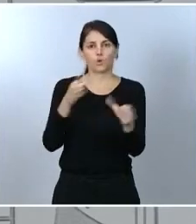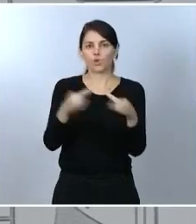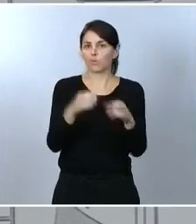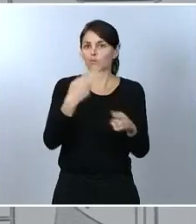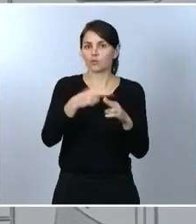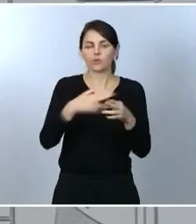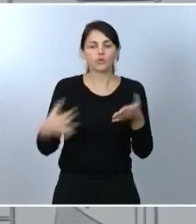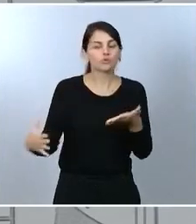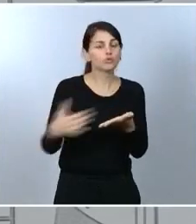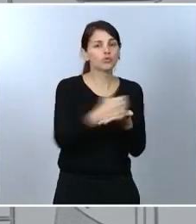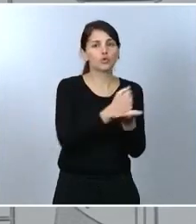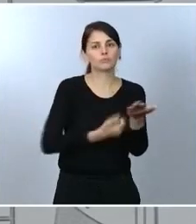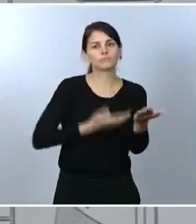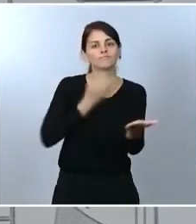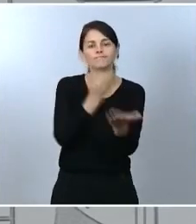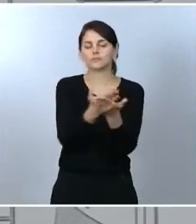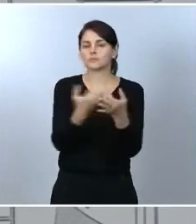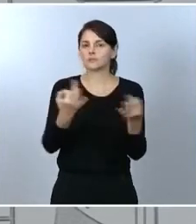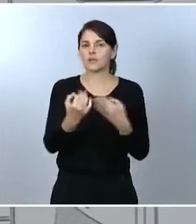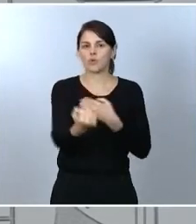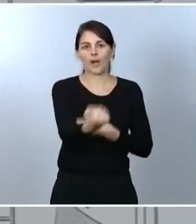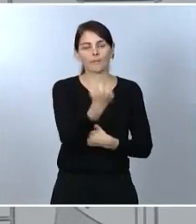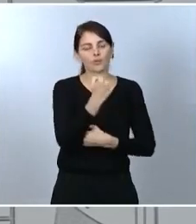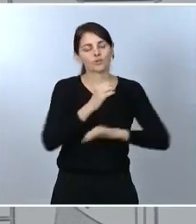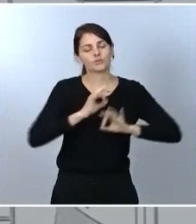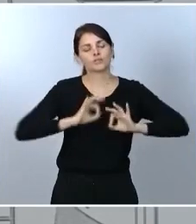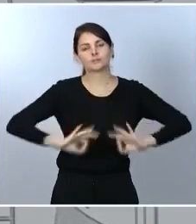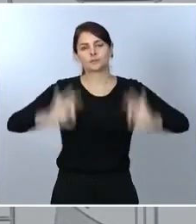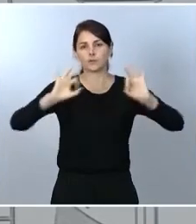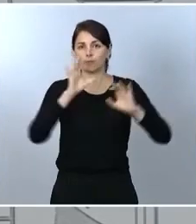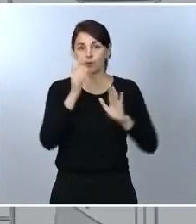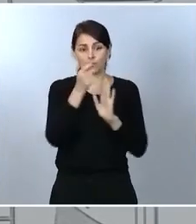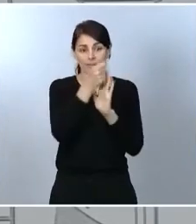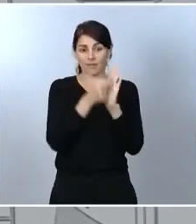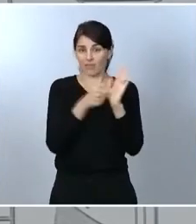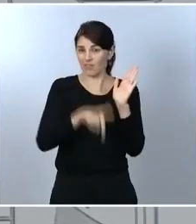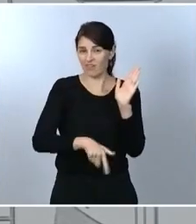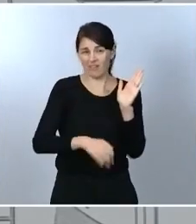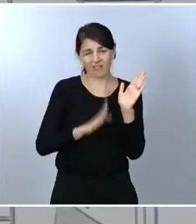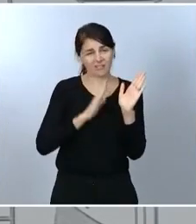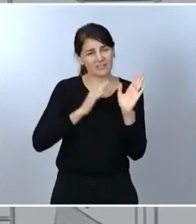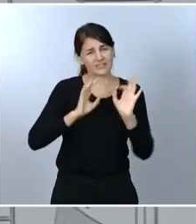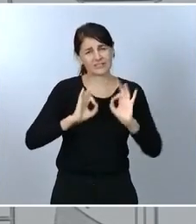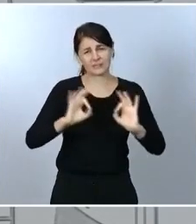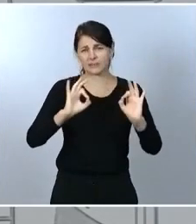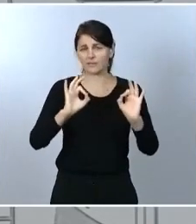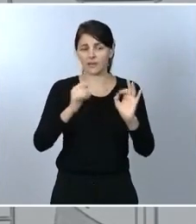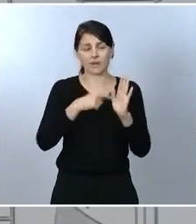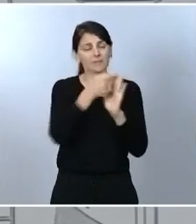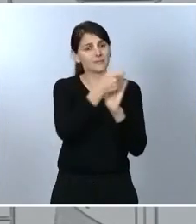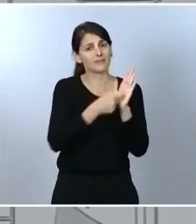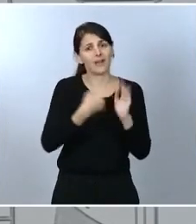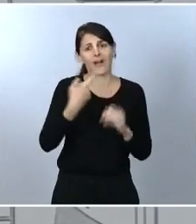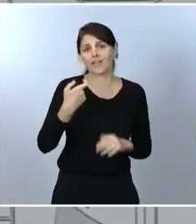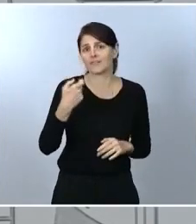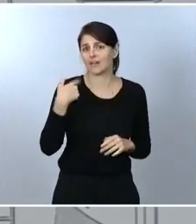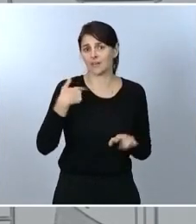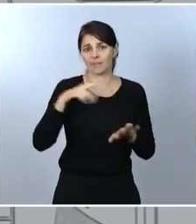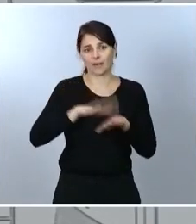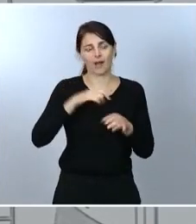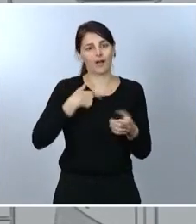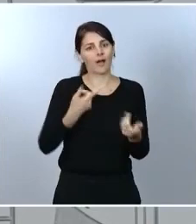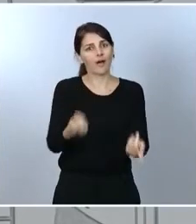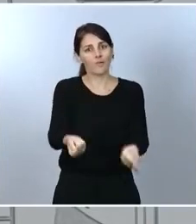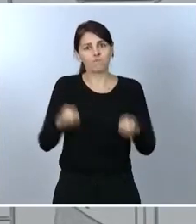extraordinario a una medida tan extraordinaria, pero tan necesaria para contener esta segunda ola. Desde luego, he tenido ocasión de poder hablar